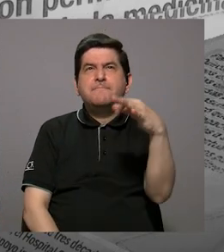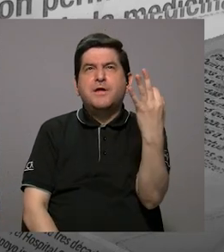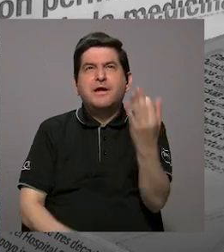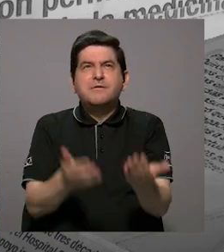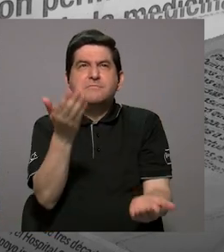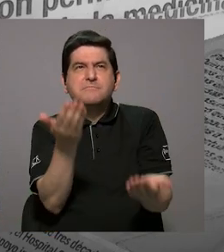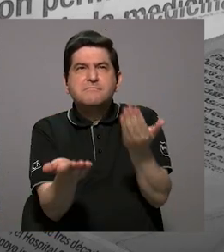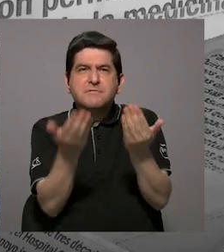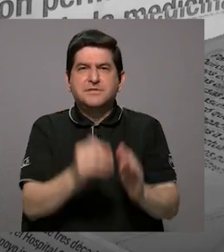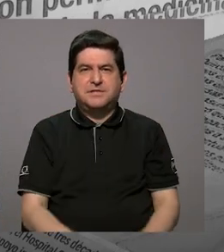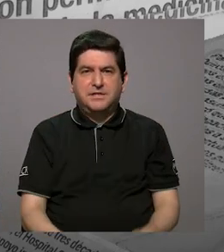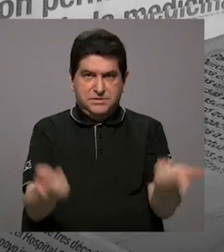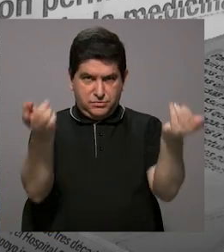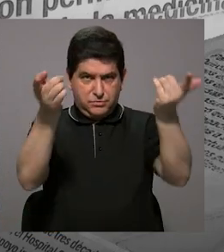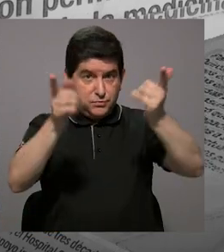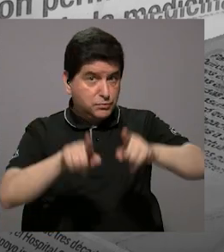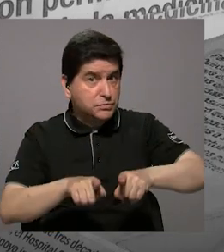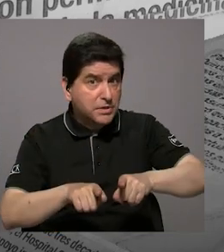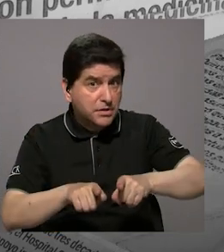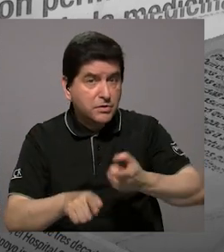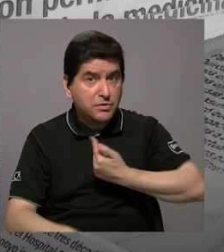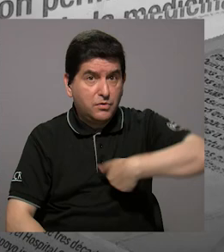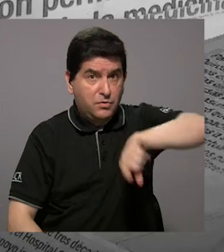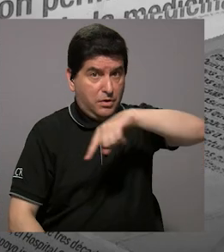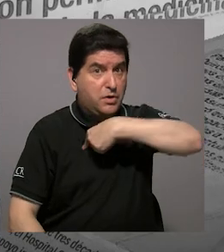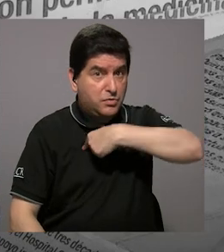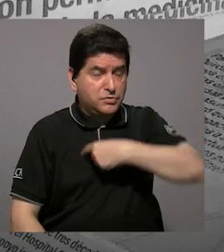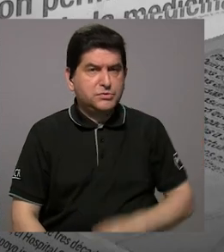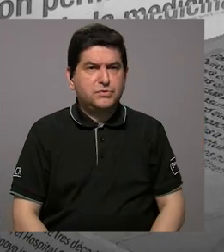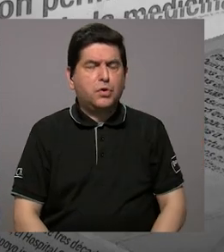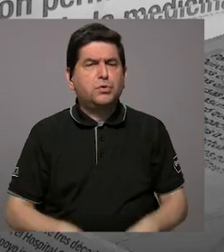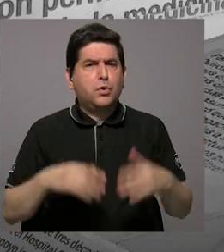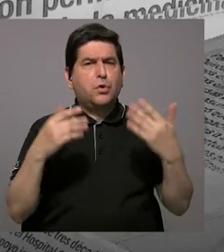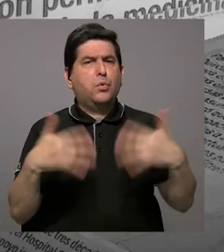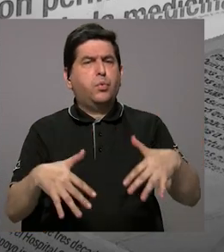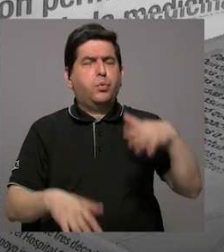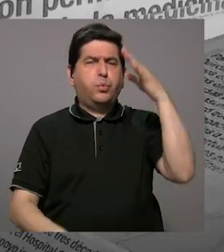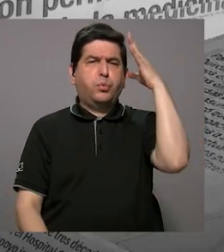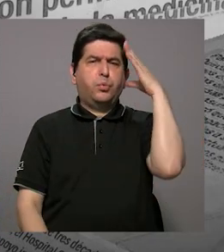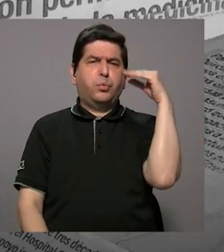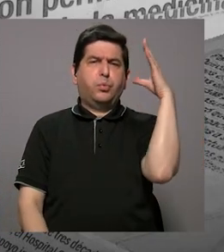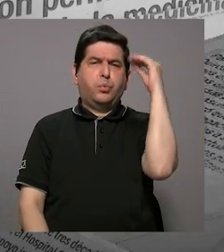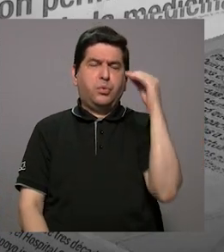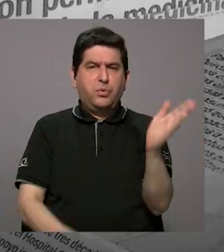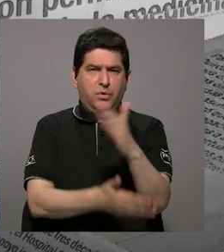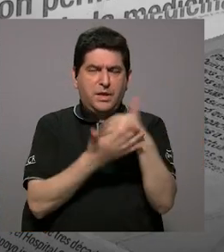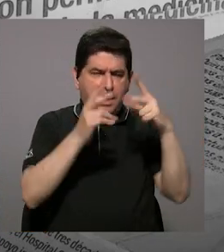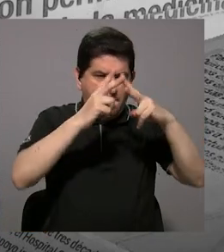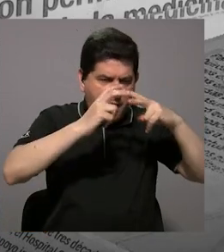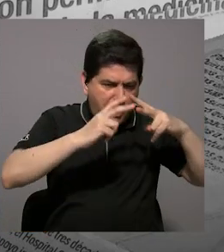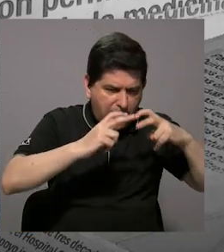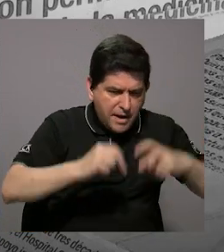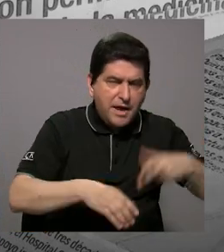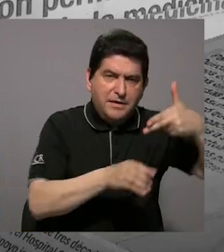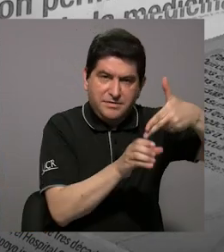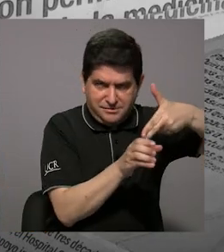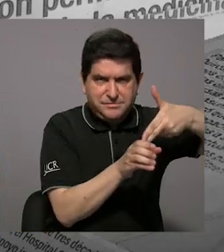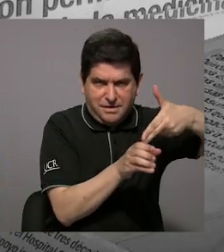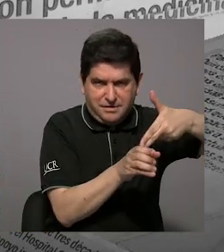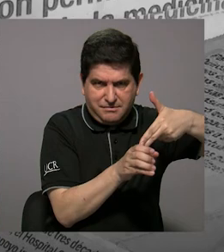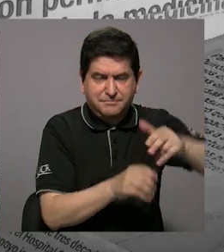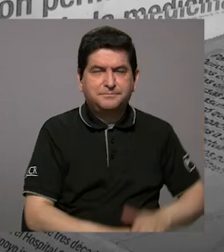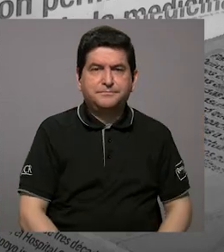manera fue por el hecho de que nosotros tenemos una vasta experiencia con la parte de análisis de